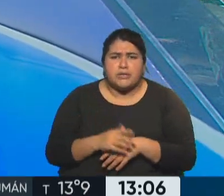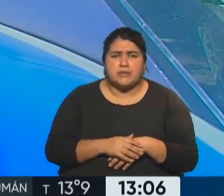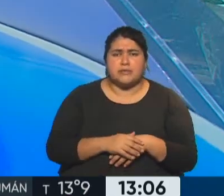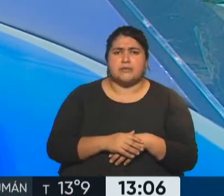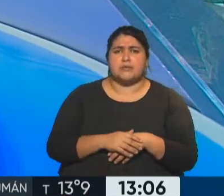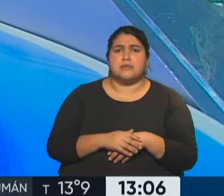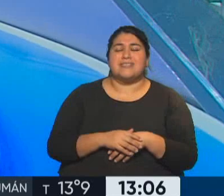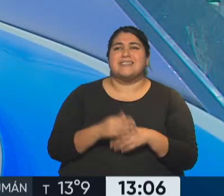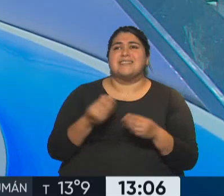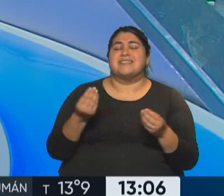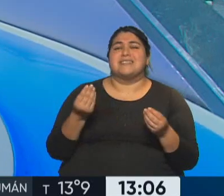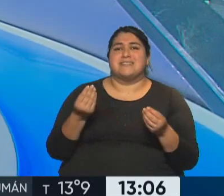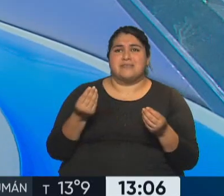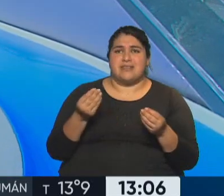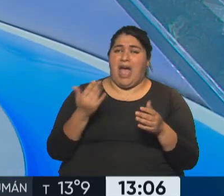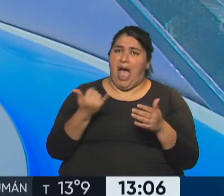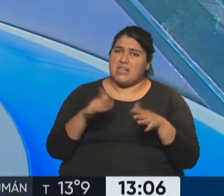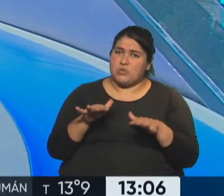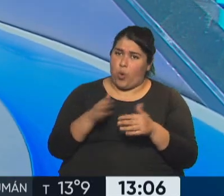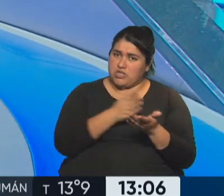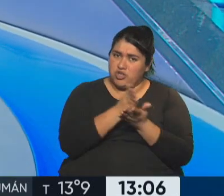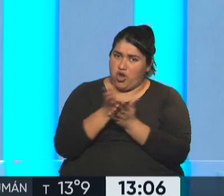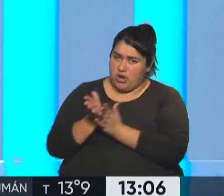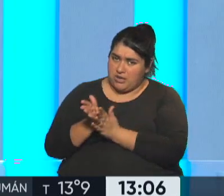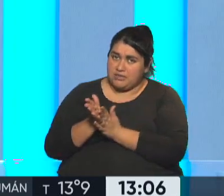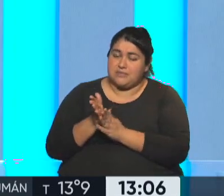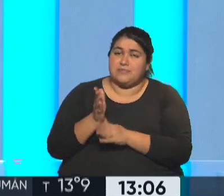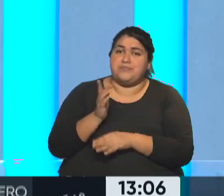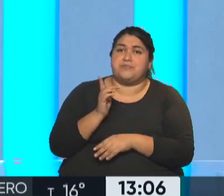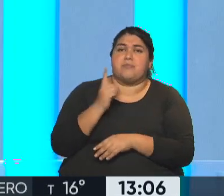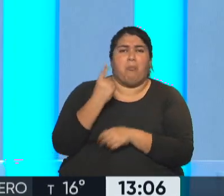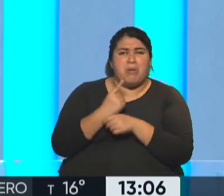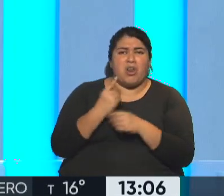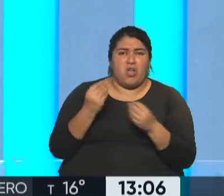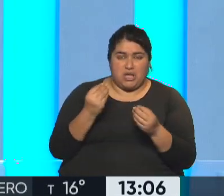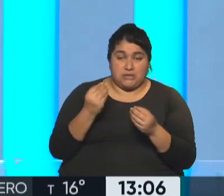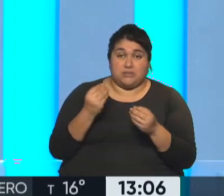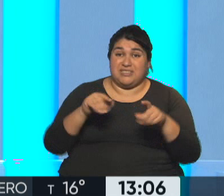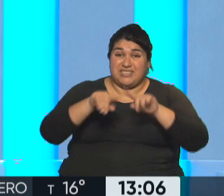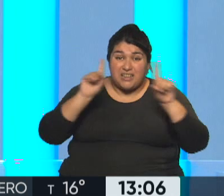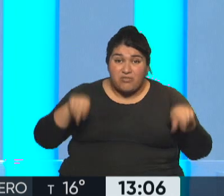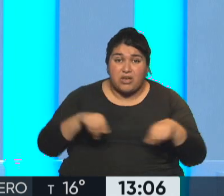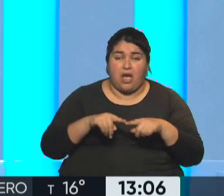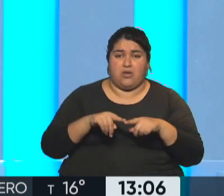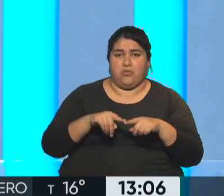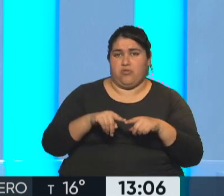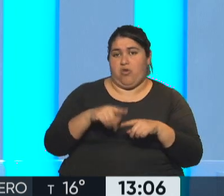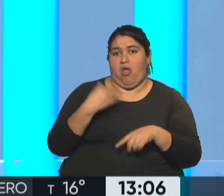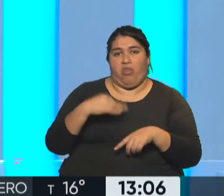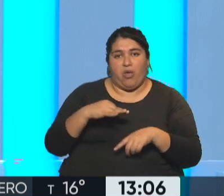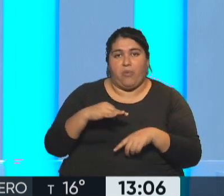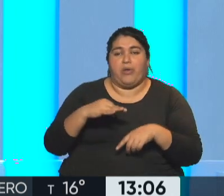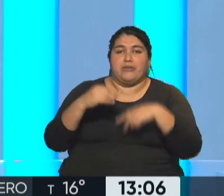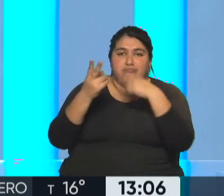Se complejiza por varias cuestiones. La primera es que para obtener el certificado hay que presentar muchas veces estudios